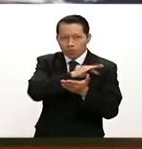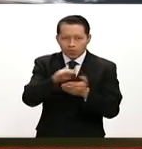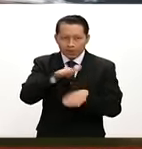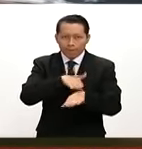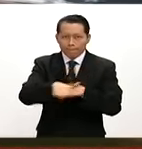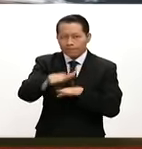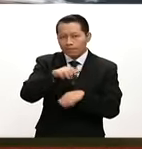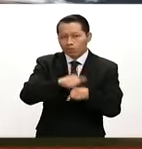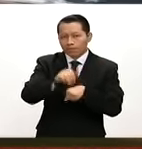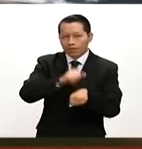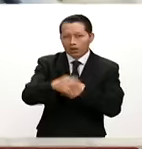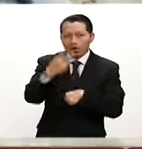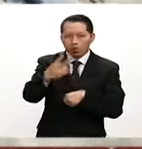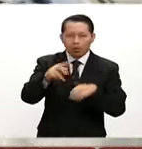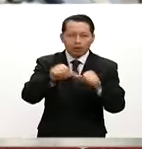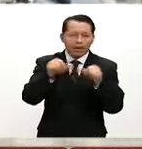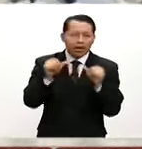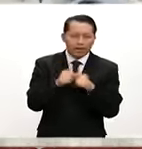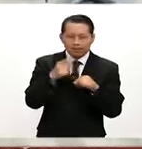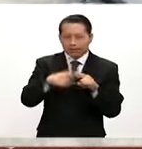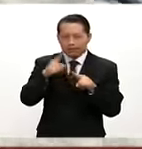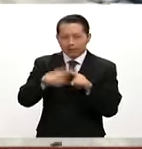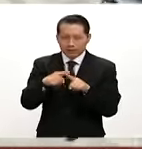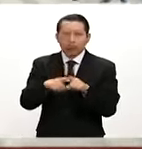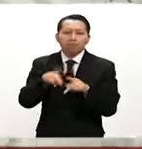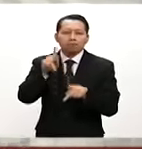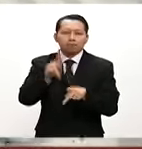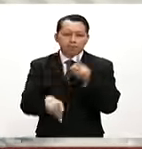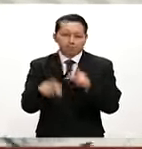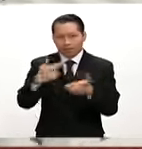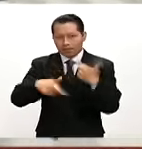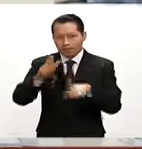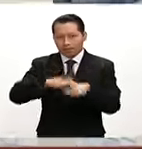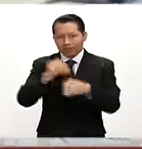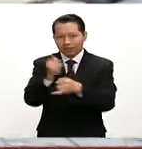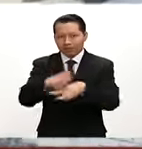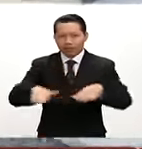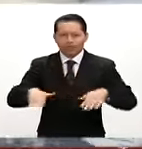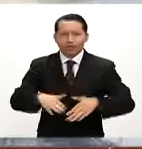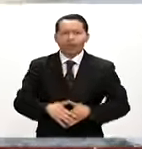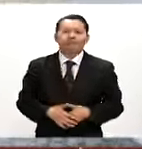pista 2 y áreas de túneles. Vamos a hacer una breve pausa, regresamos con más información.